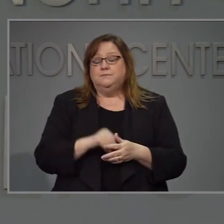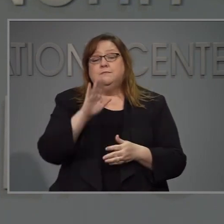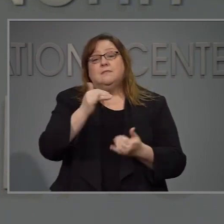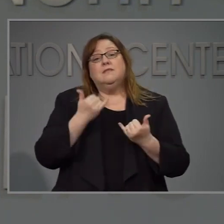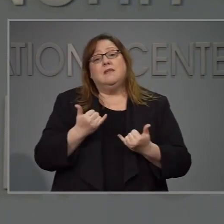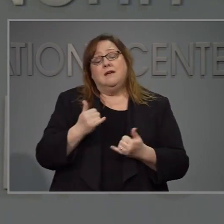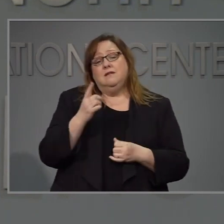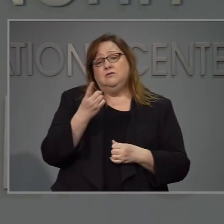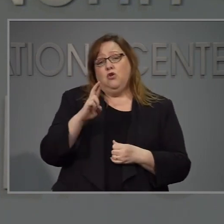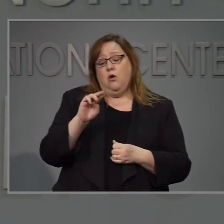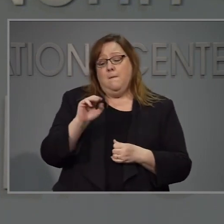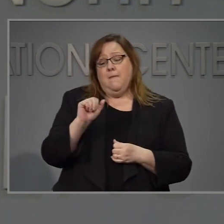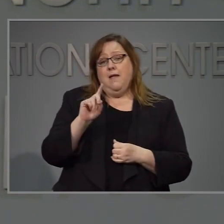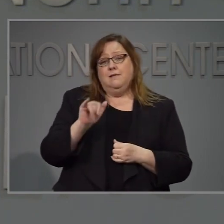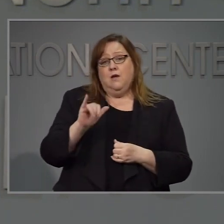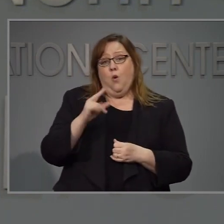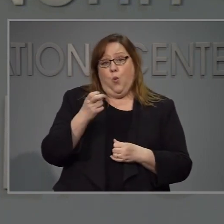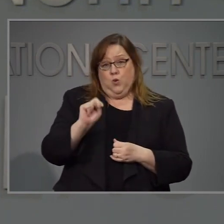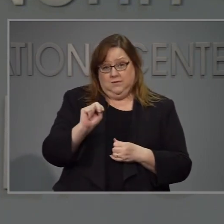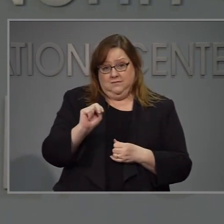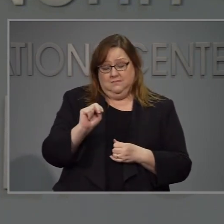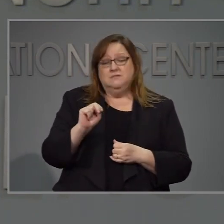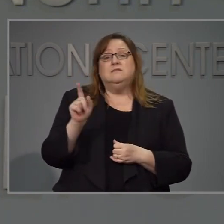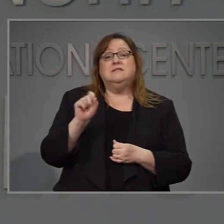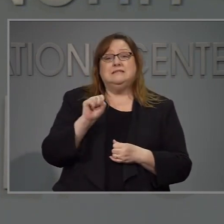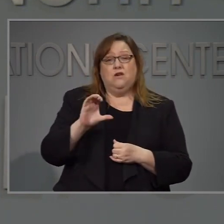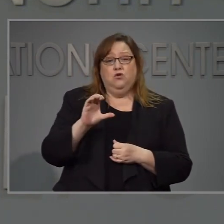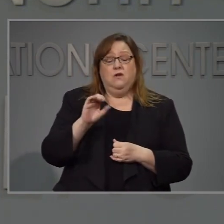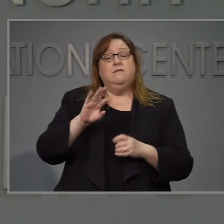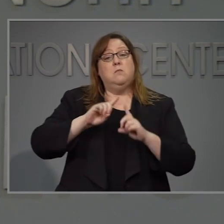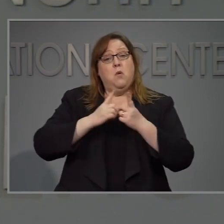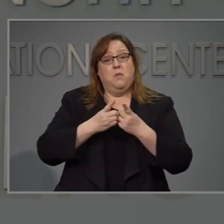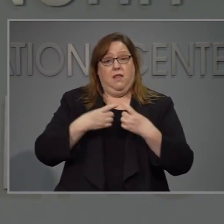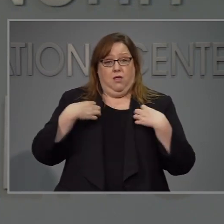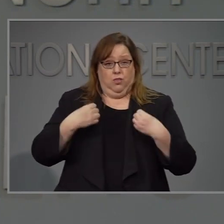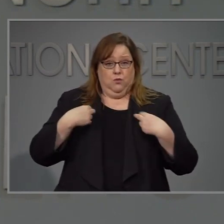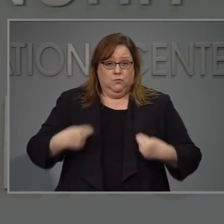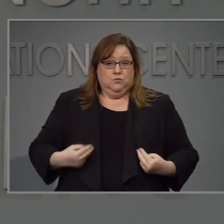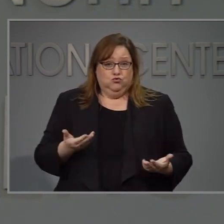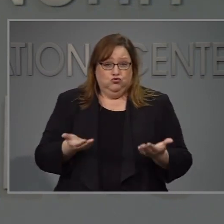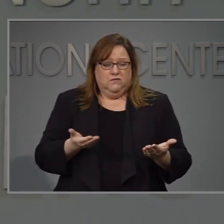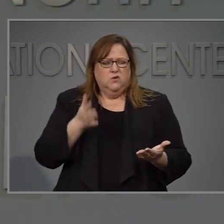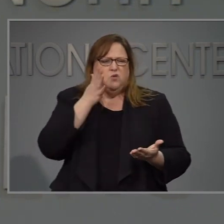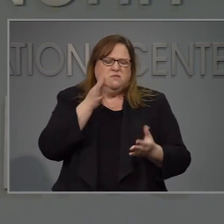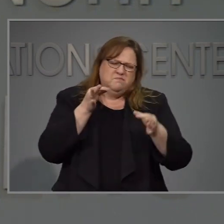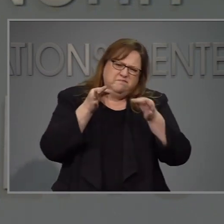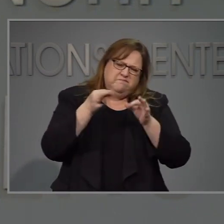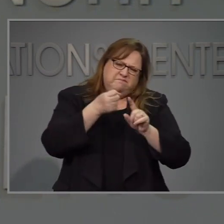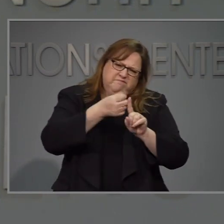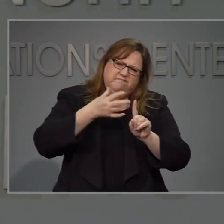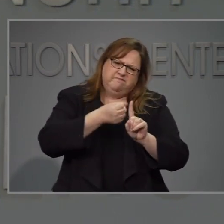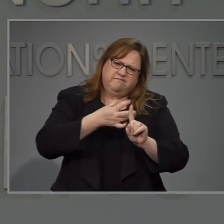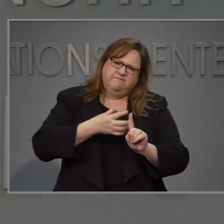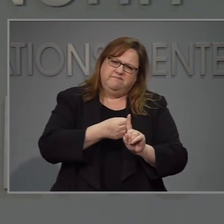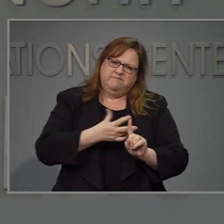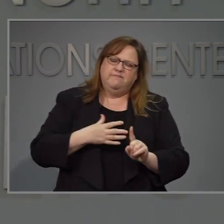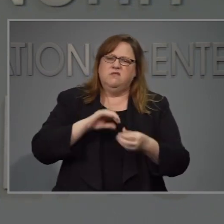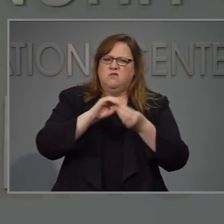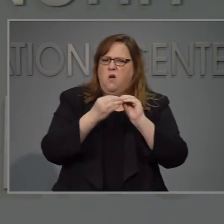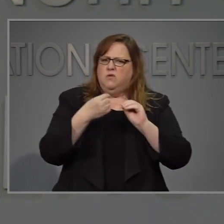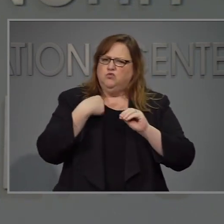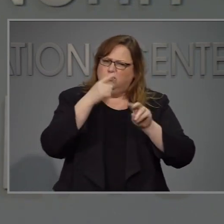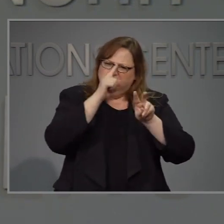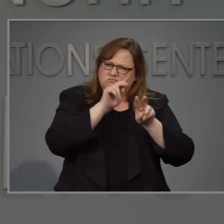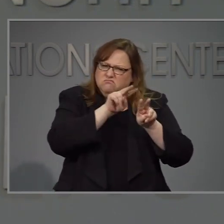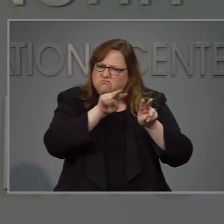estado estables. El día de hoy tenemos a la doctora Cohen, secretaria de Salud y Servicios Humanos, quien presentará el